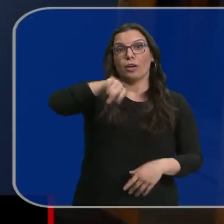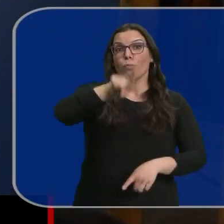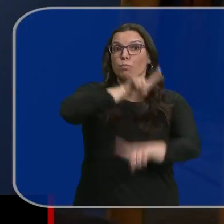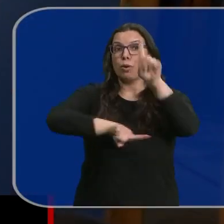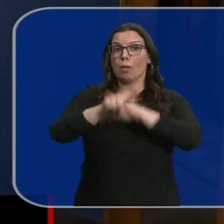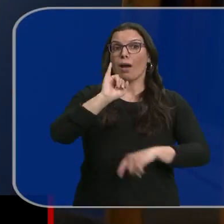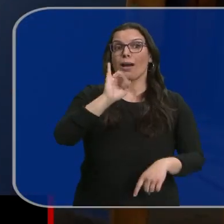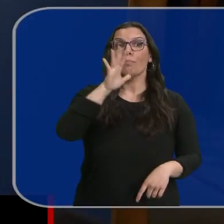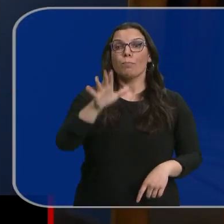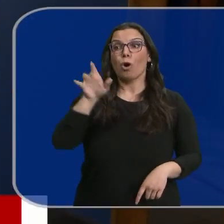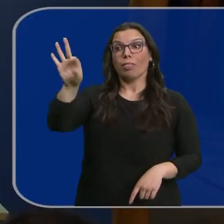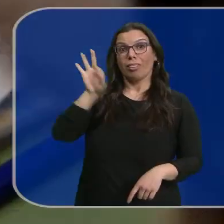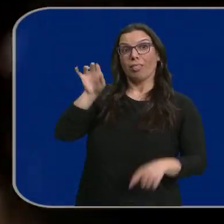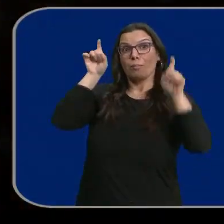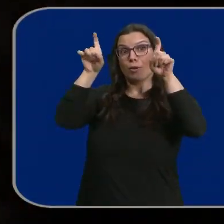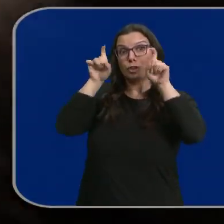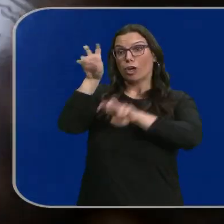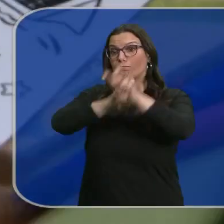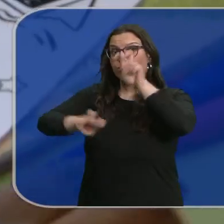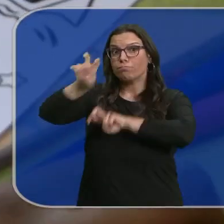un problema, es difícil encontrar profesores.